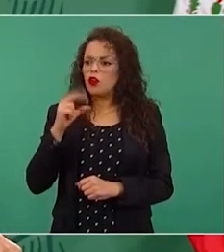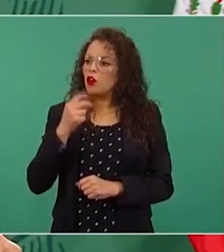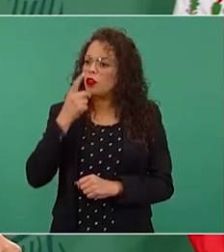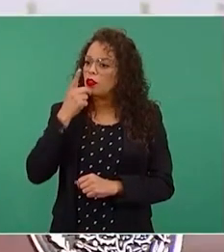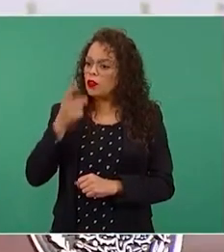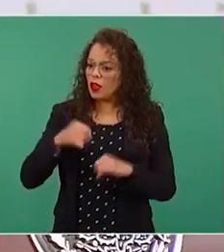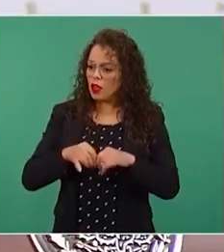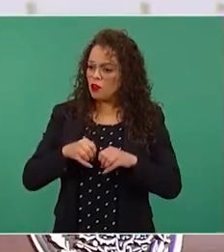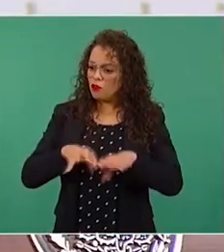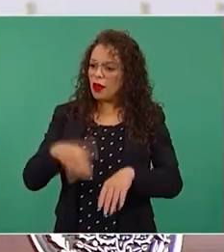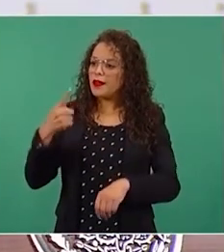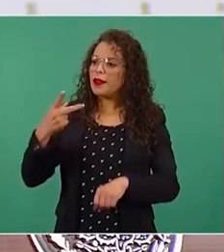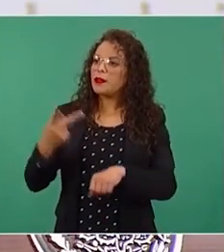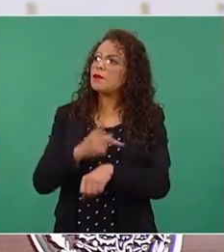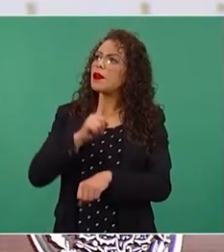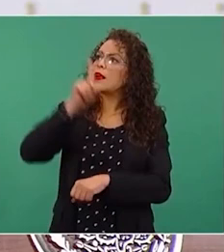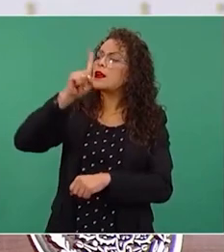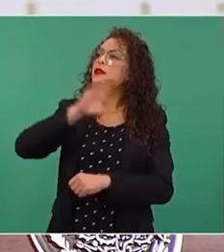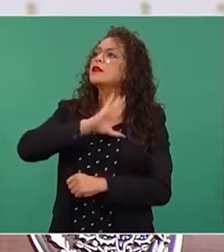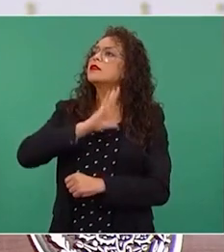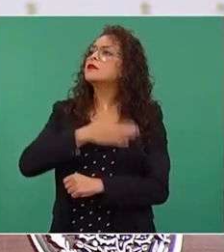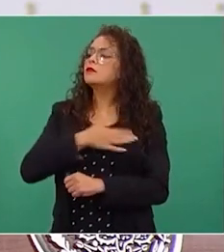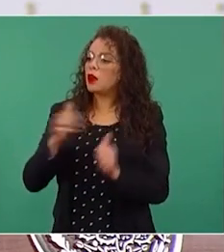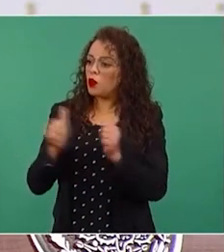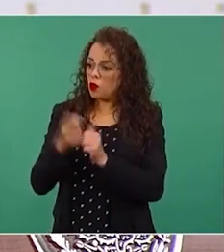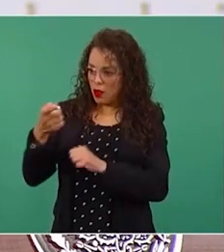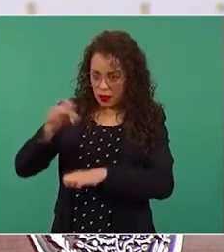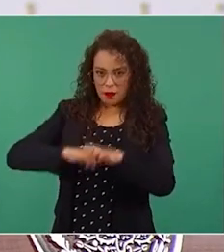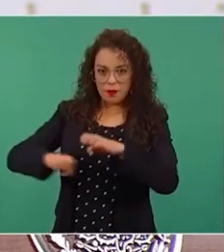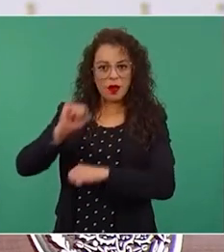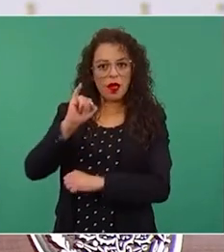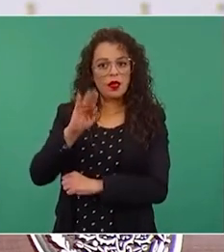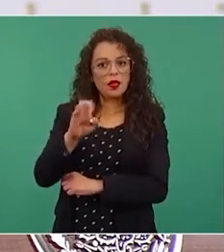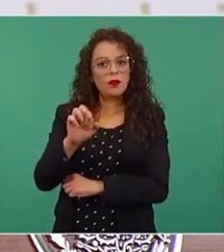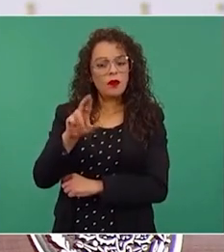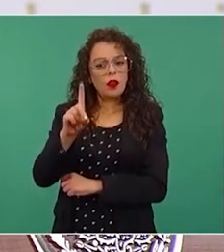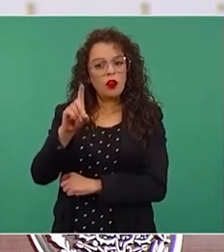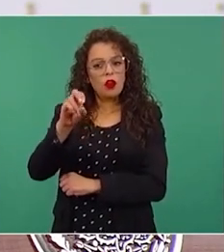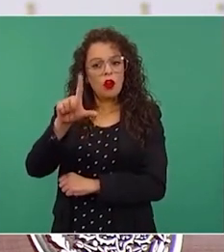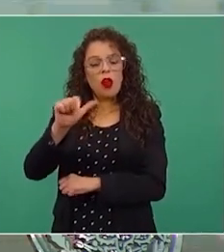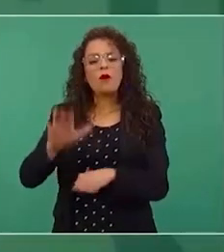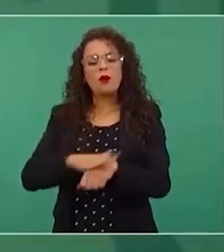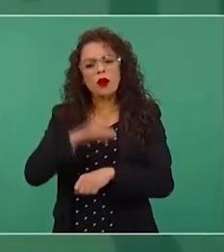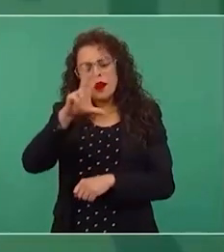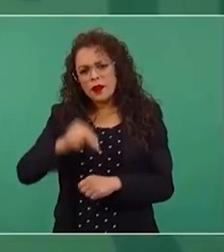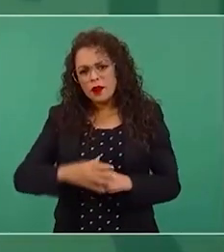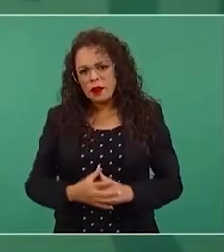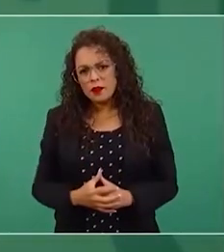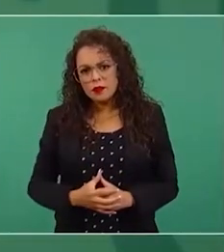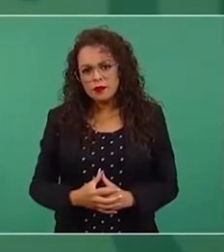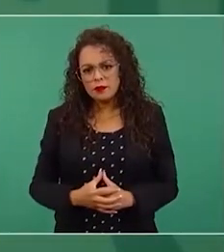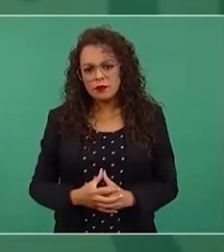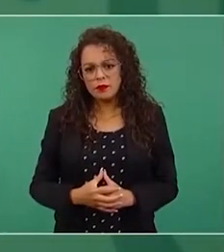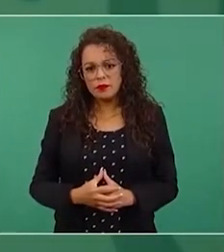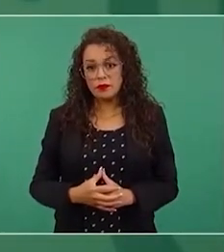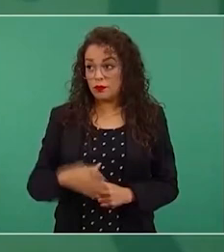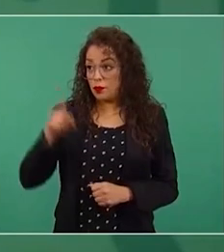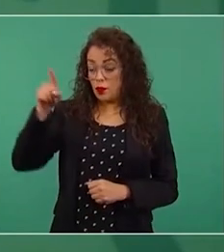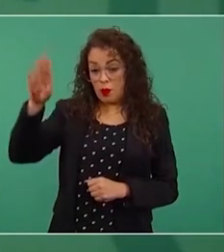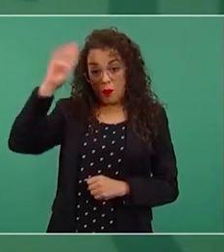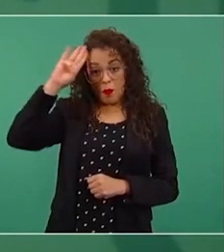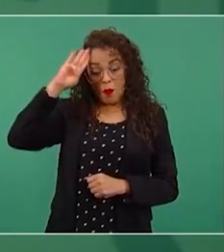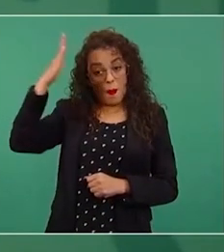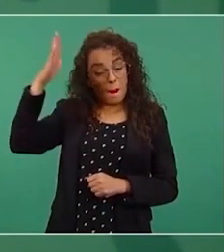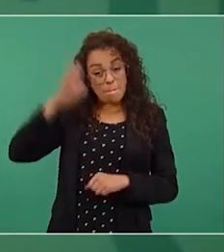con Iberdrola, que es la que tiene el monopolio